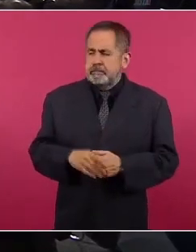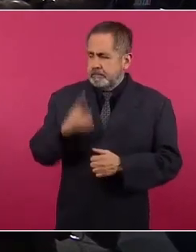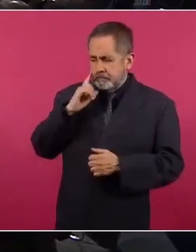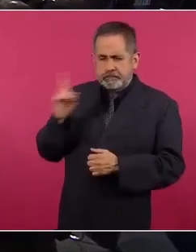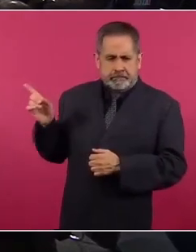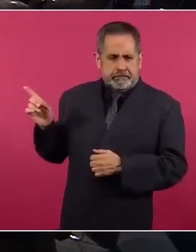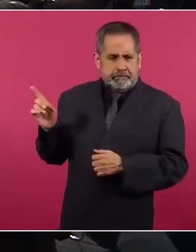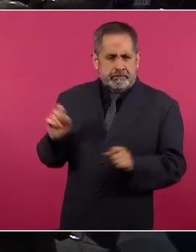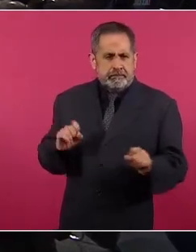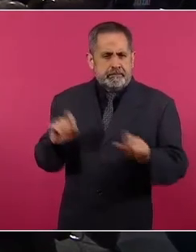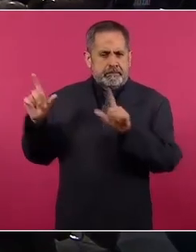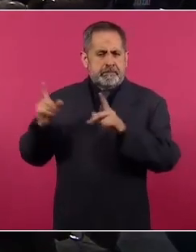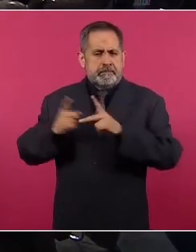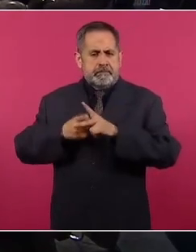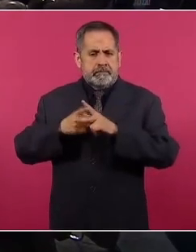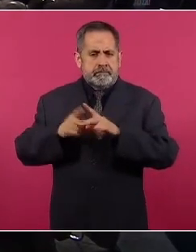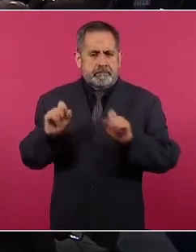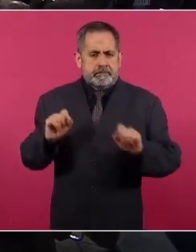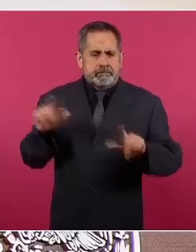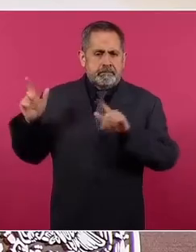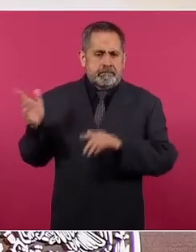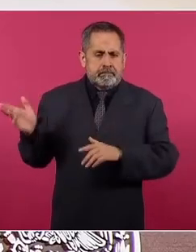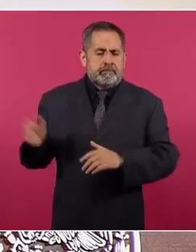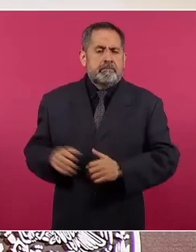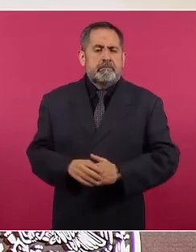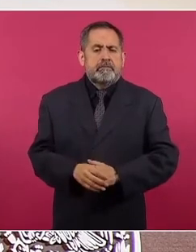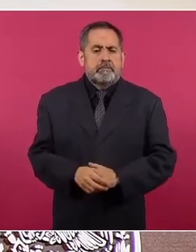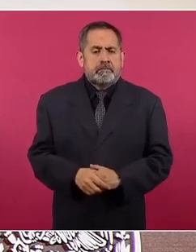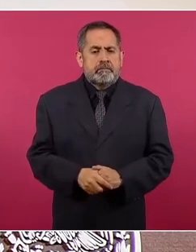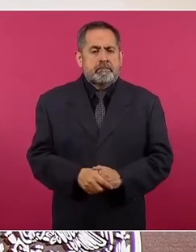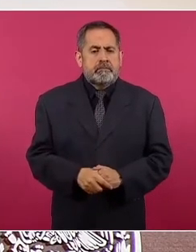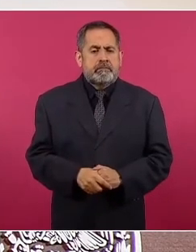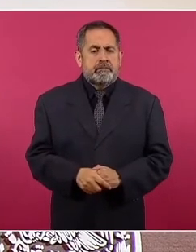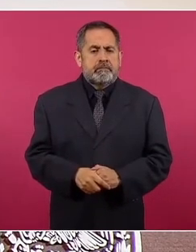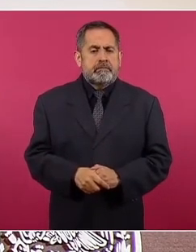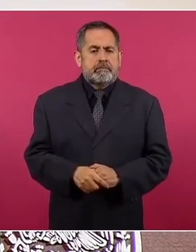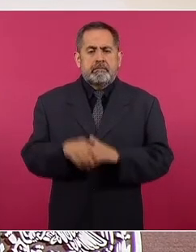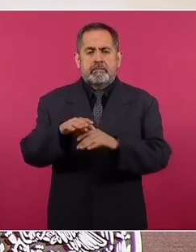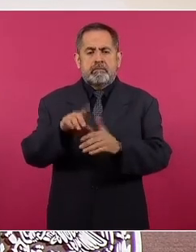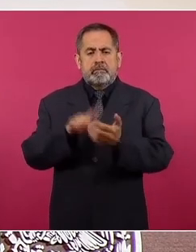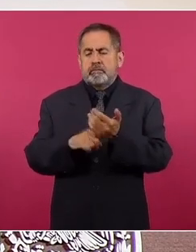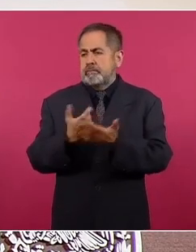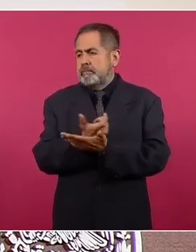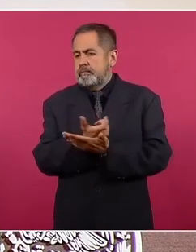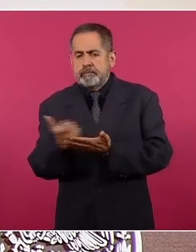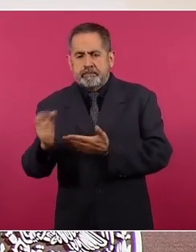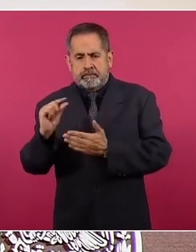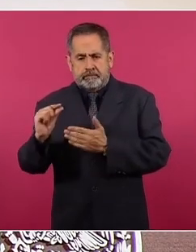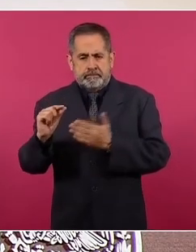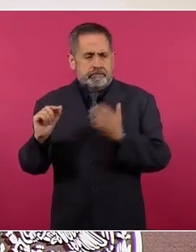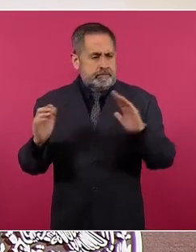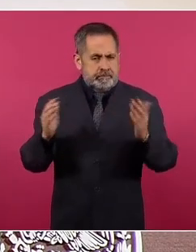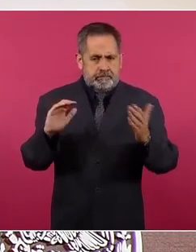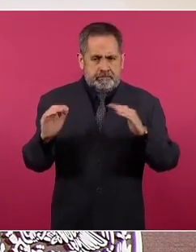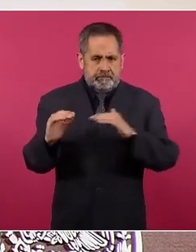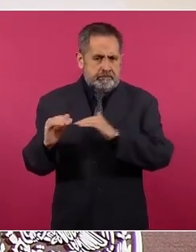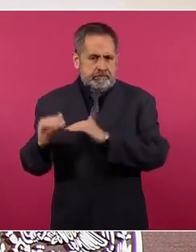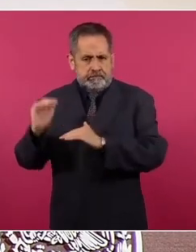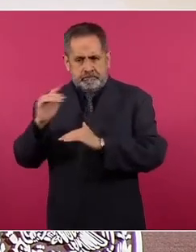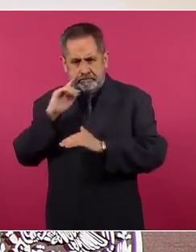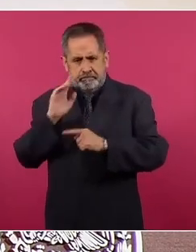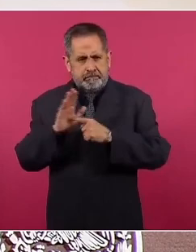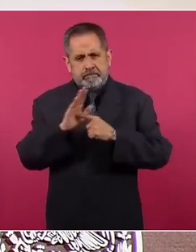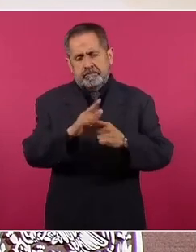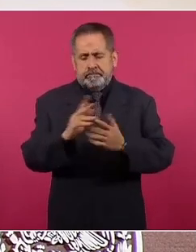gráficas, una sobre salario mínimo, vamos